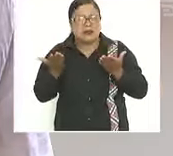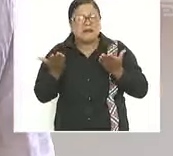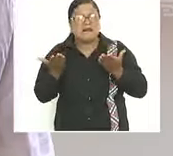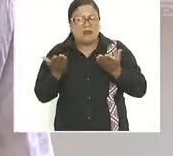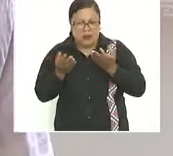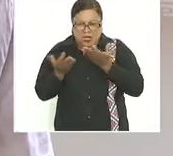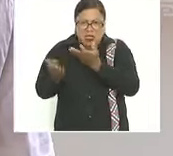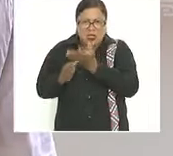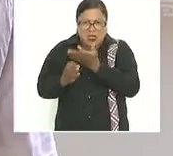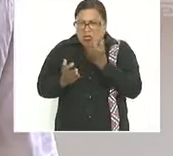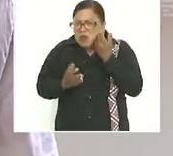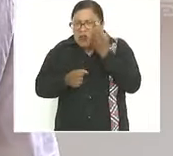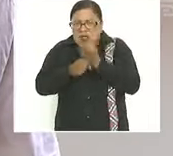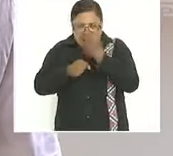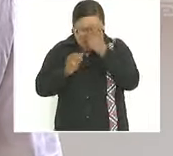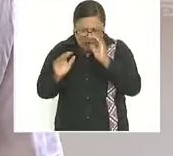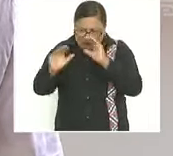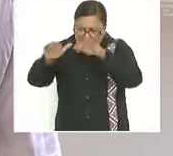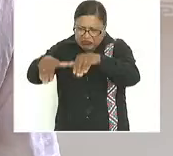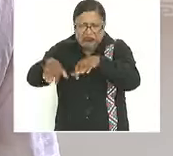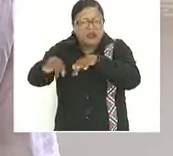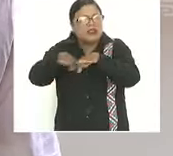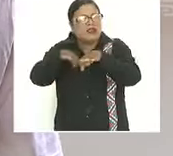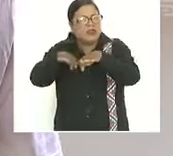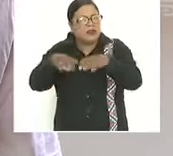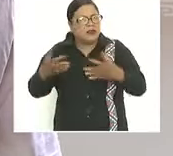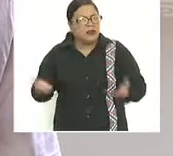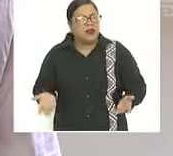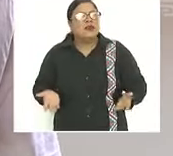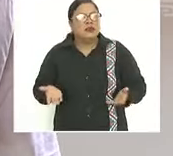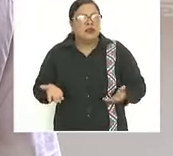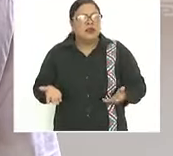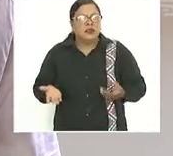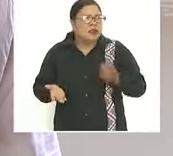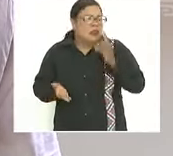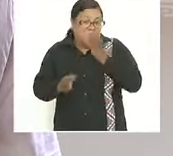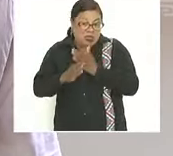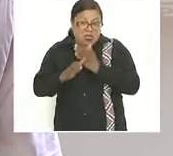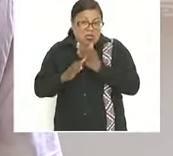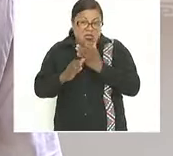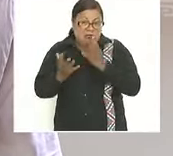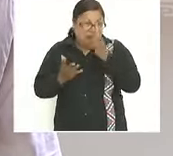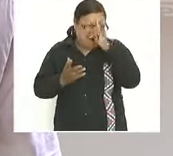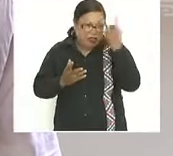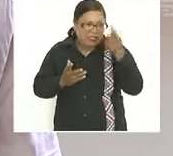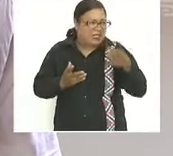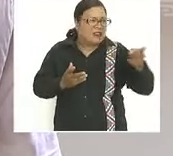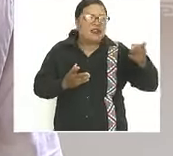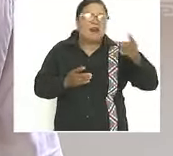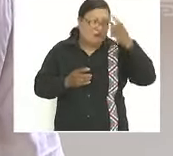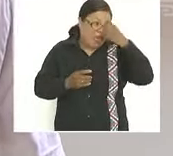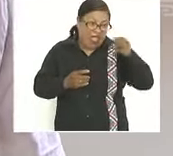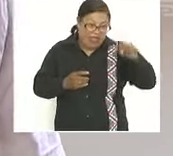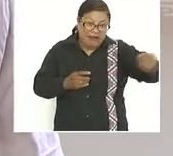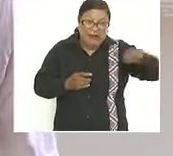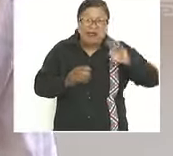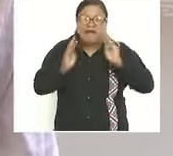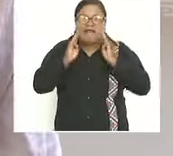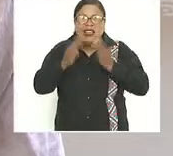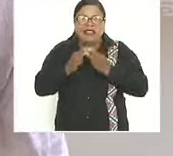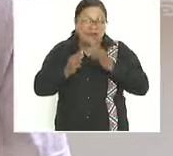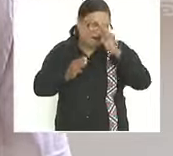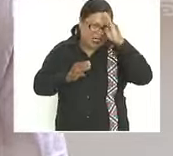oportunidad para el trabajo no es fácil ya para las bandas el reclutamiento